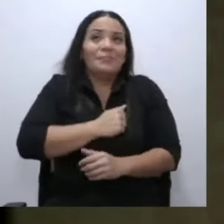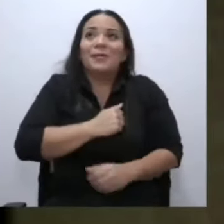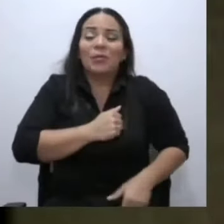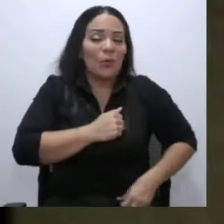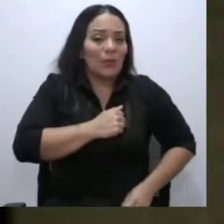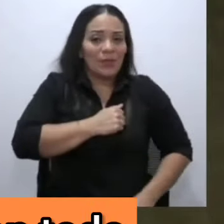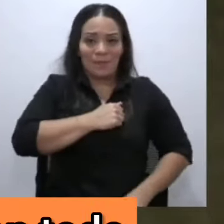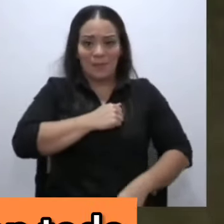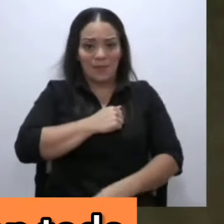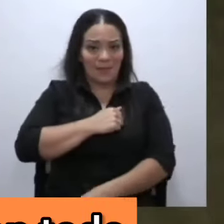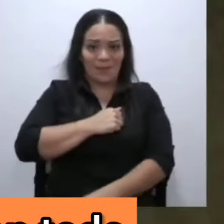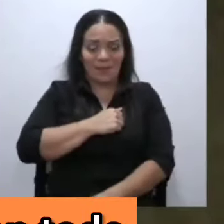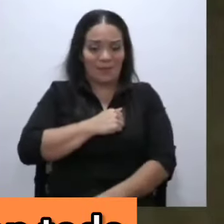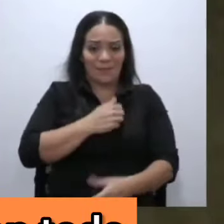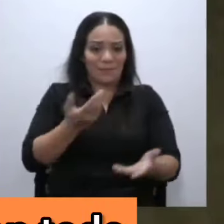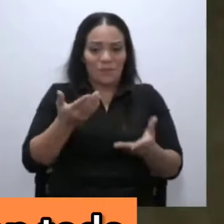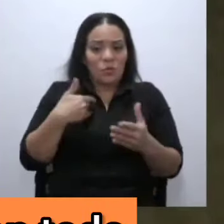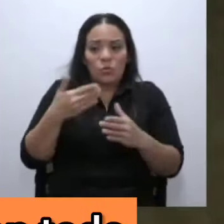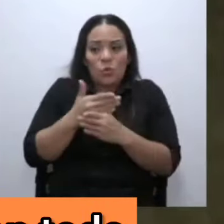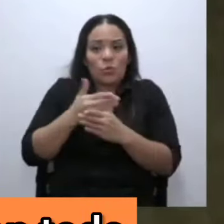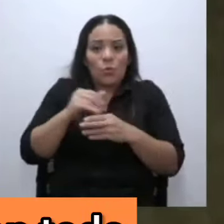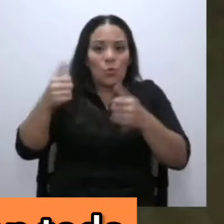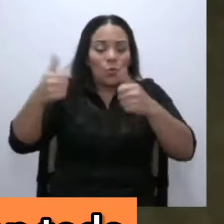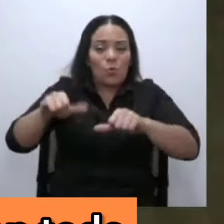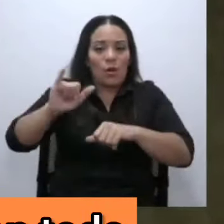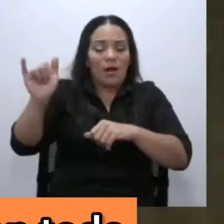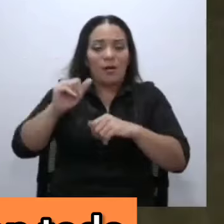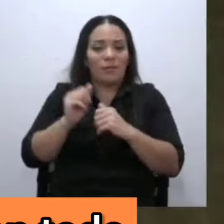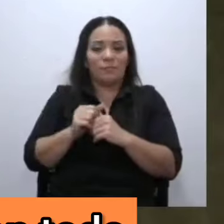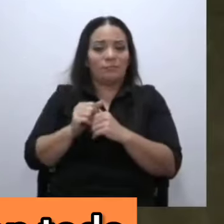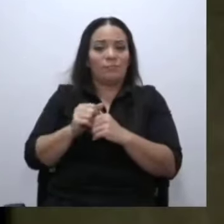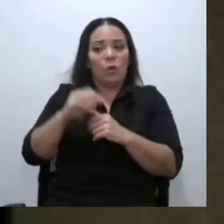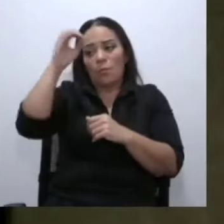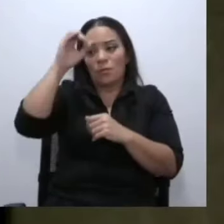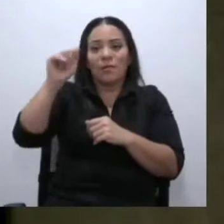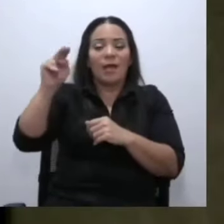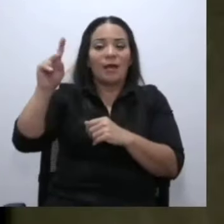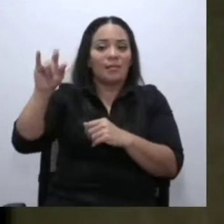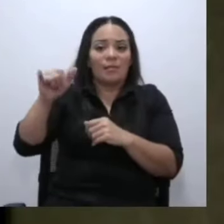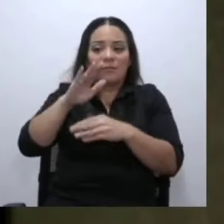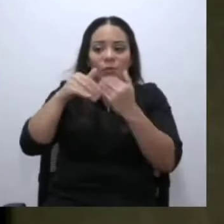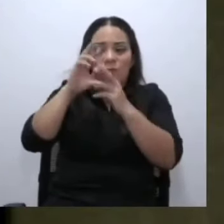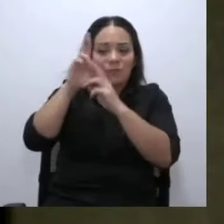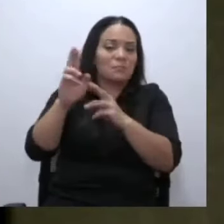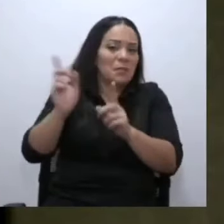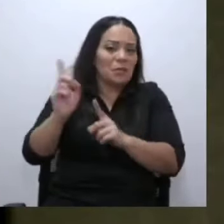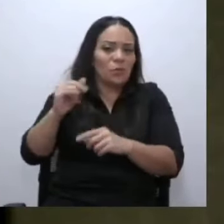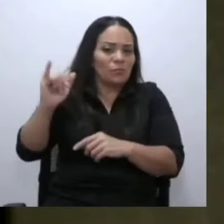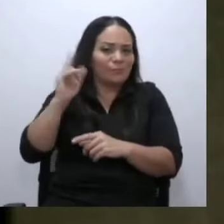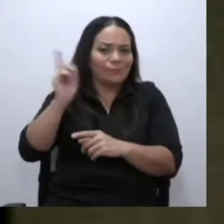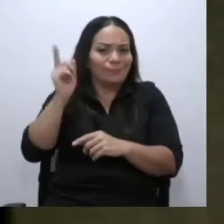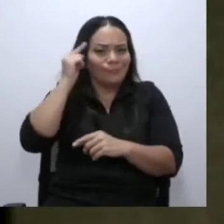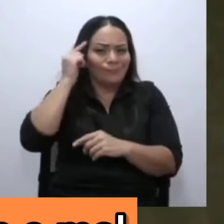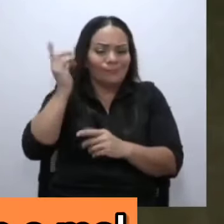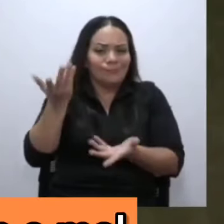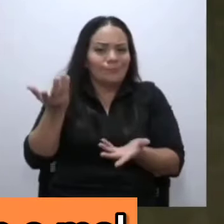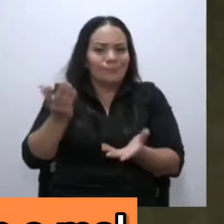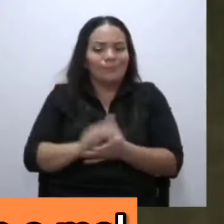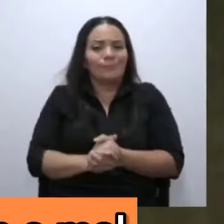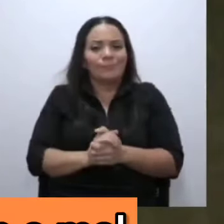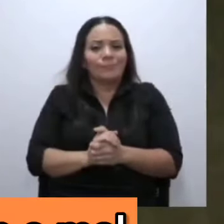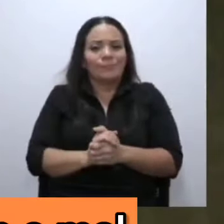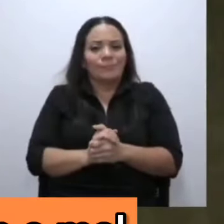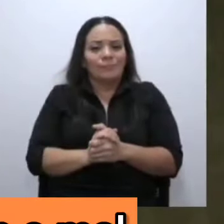Perdónenme, yo no comparto la opinión de doña Angie con todo respeto. ¿Por qué preguntarse si un